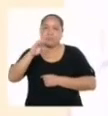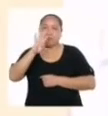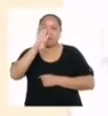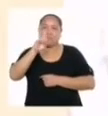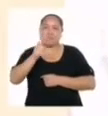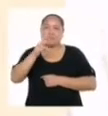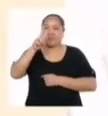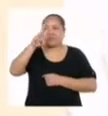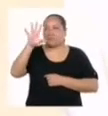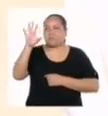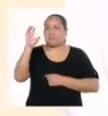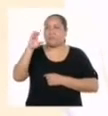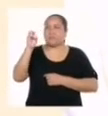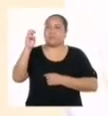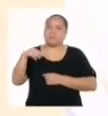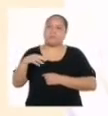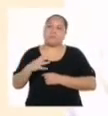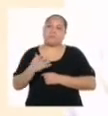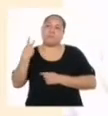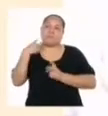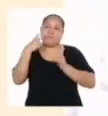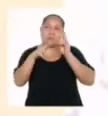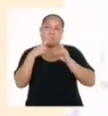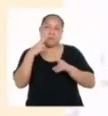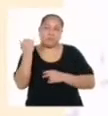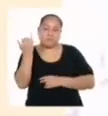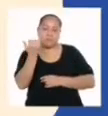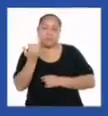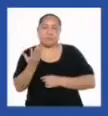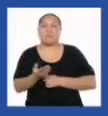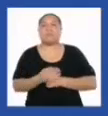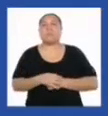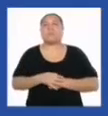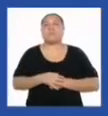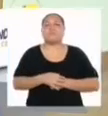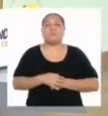4,25 centímetros como vemos en la imagen.